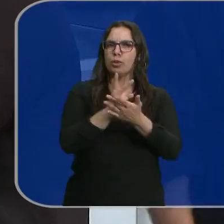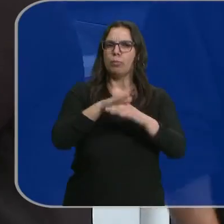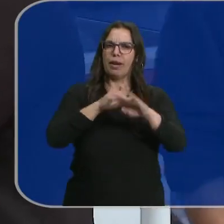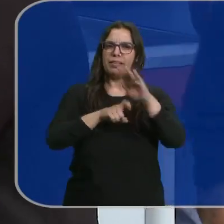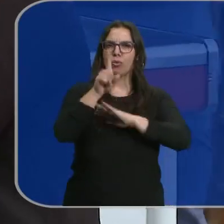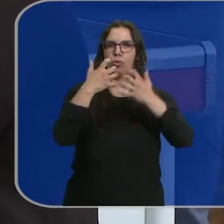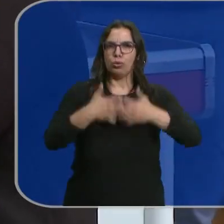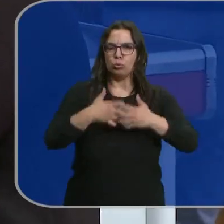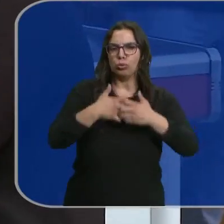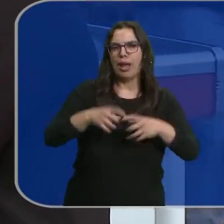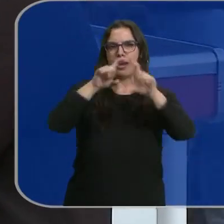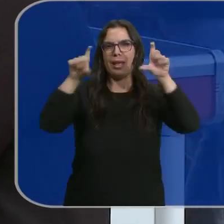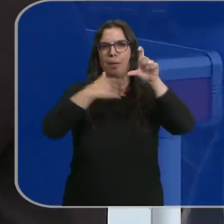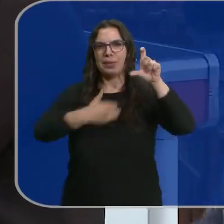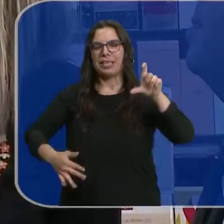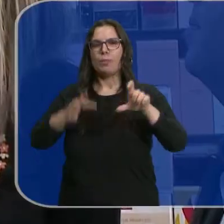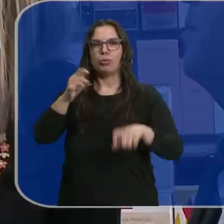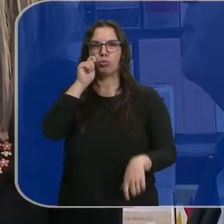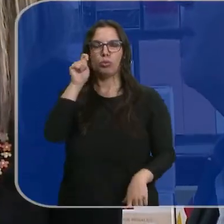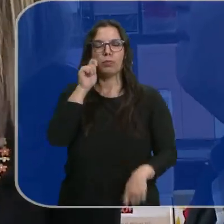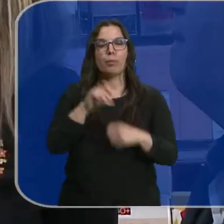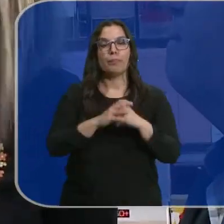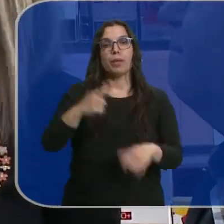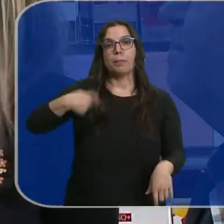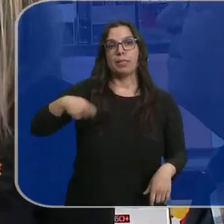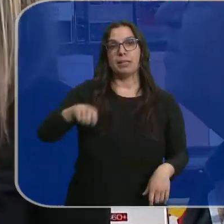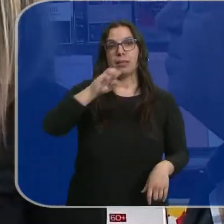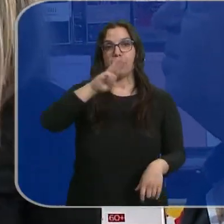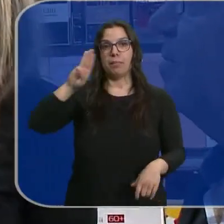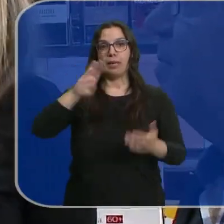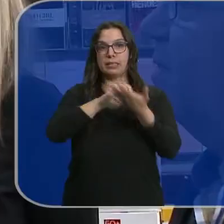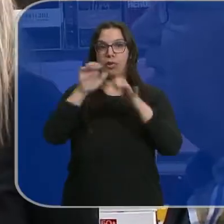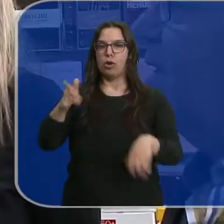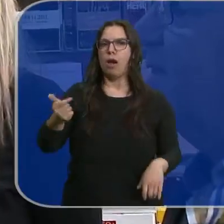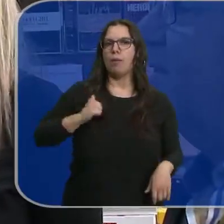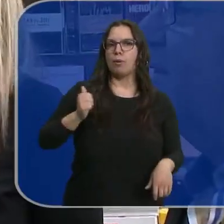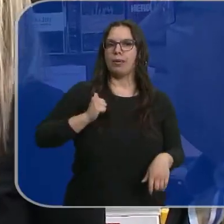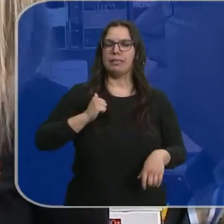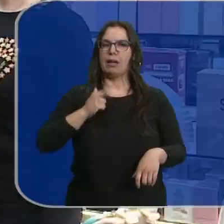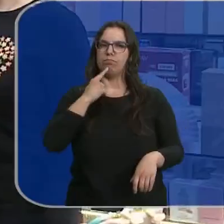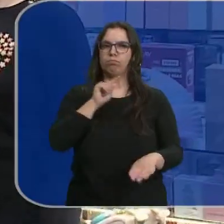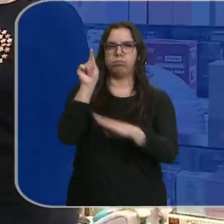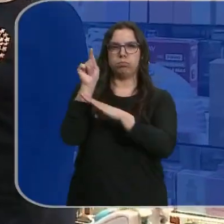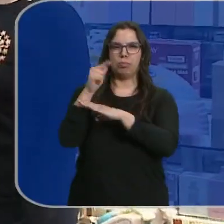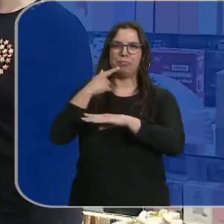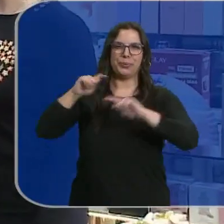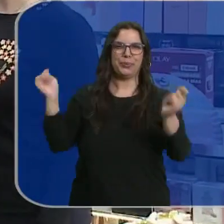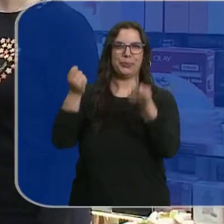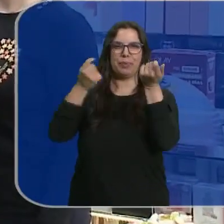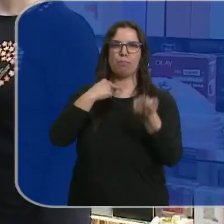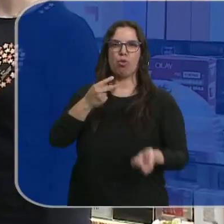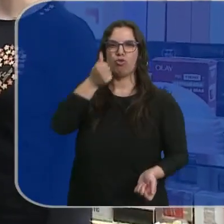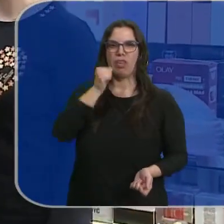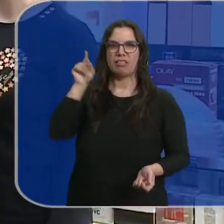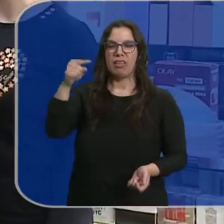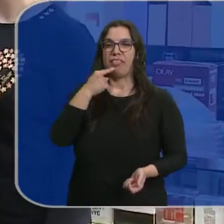por el desarrollo industrial, los empresarios y el turismo. El presidente del PP de Castilla y León ha aprovechado para criticar los anuncios de Pedro Sánchez,